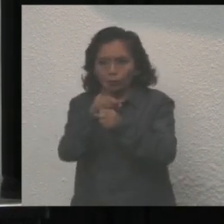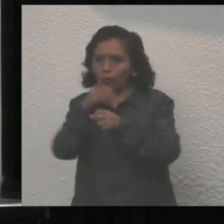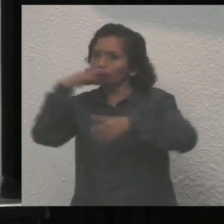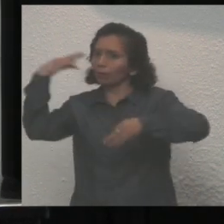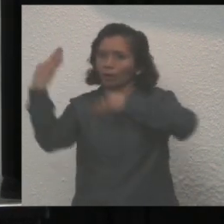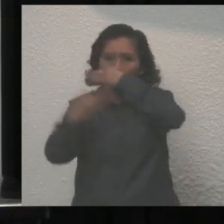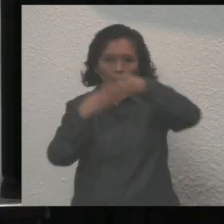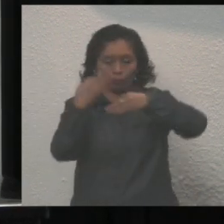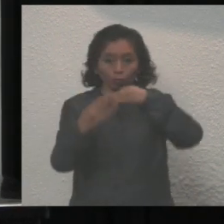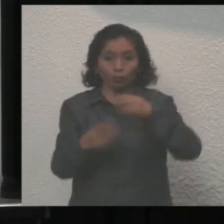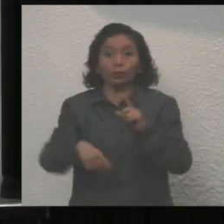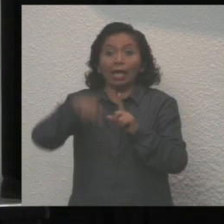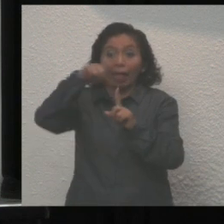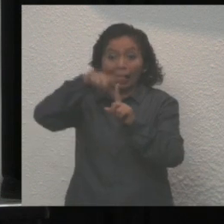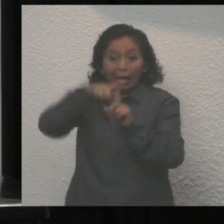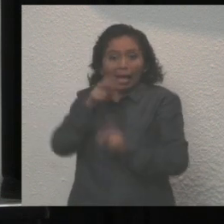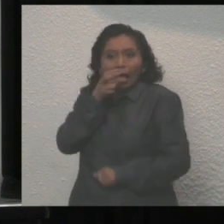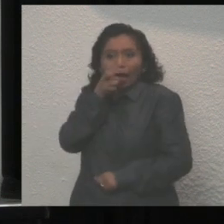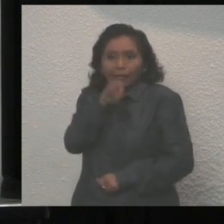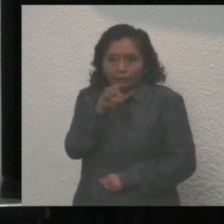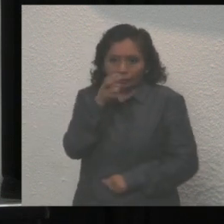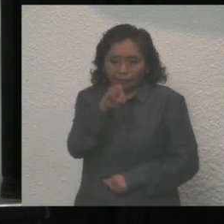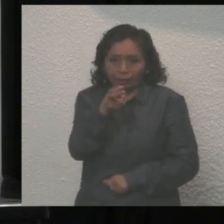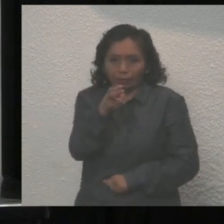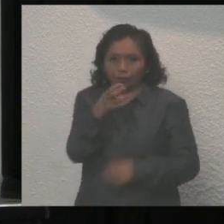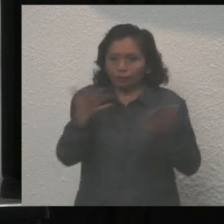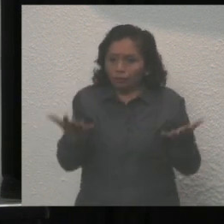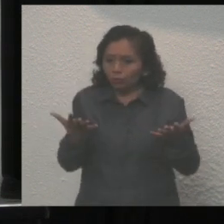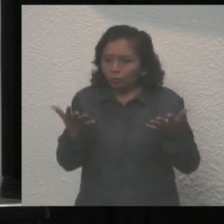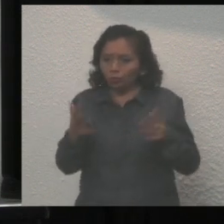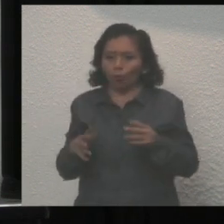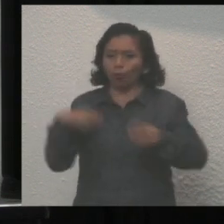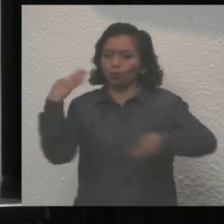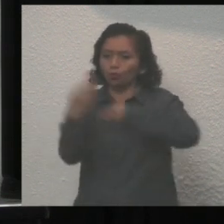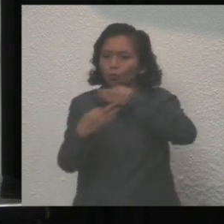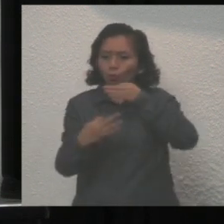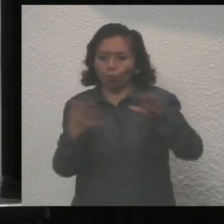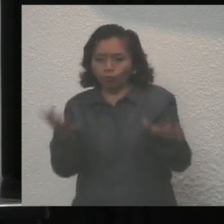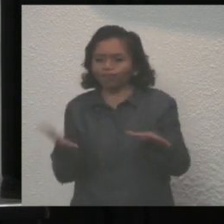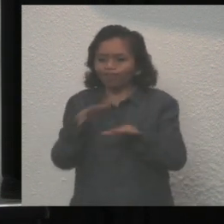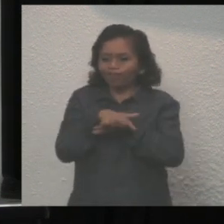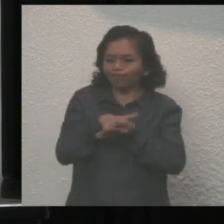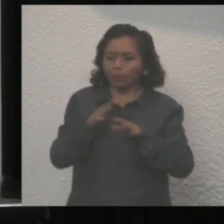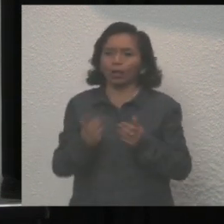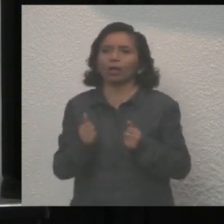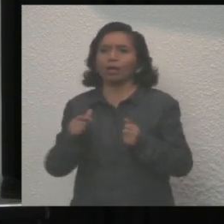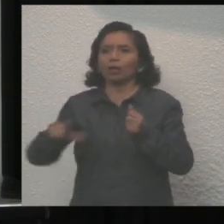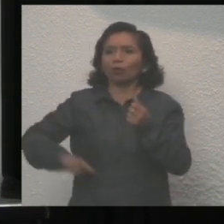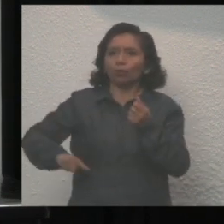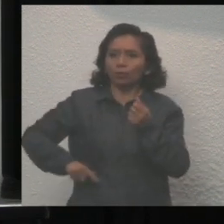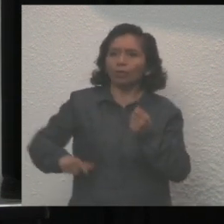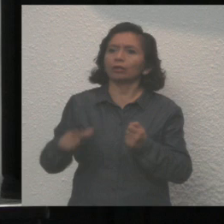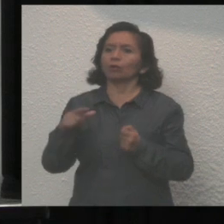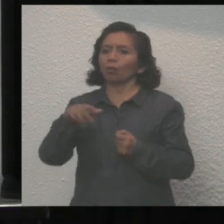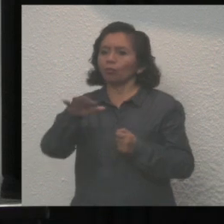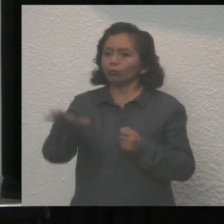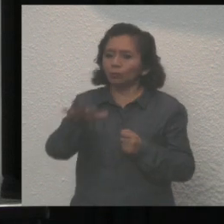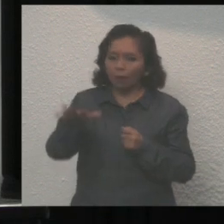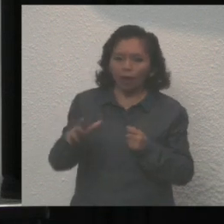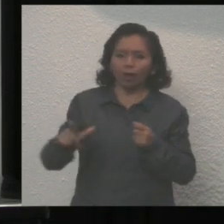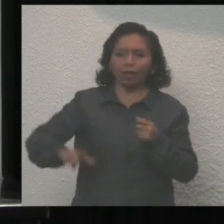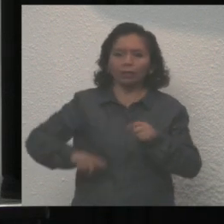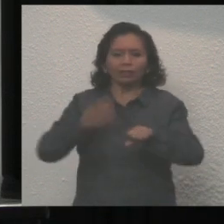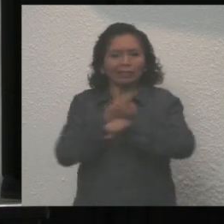En esta tarea debemos involucrarnos los tres poderes, los gobiernos municipales y los ciudadanos.